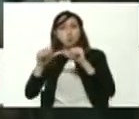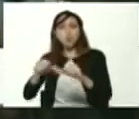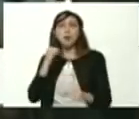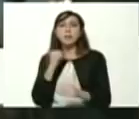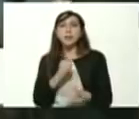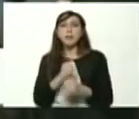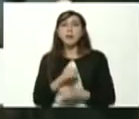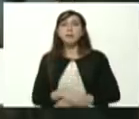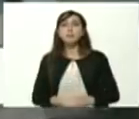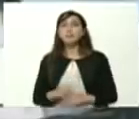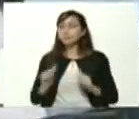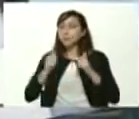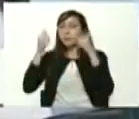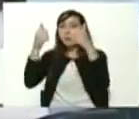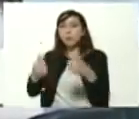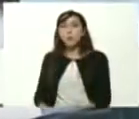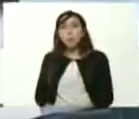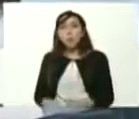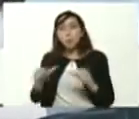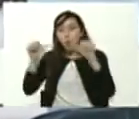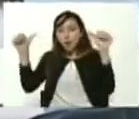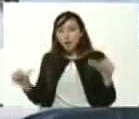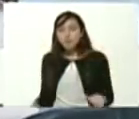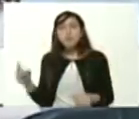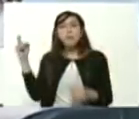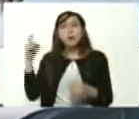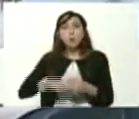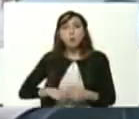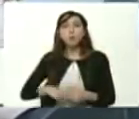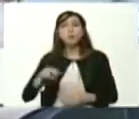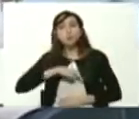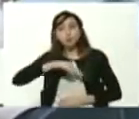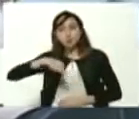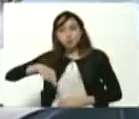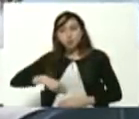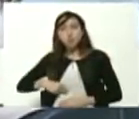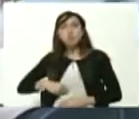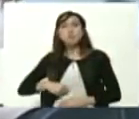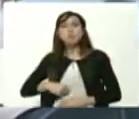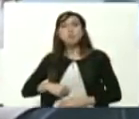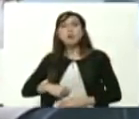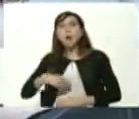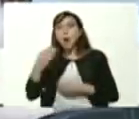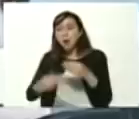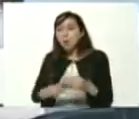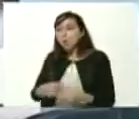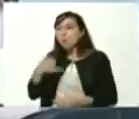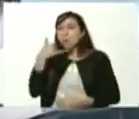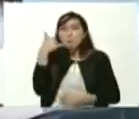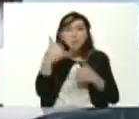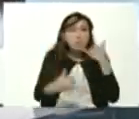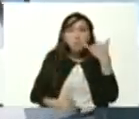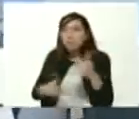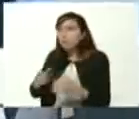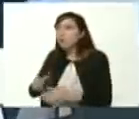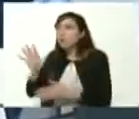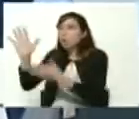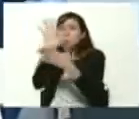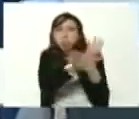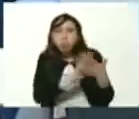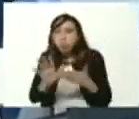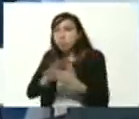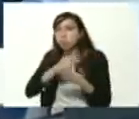desde que inició el sistema nacional de ingresos pues nosotros hemos venido realizando perifoneos panfletos entregando